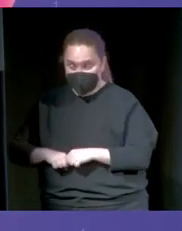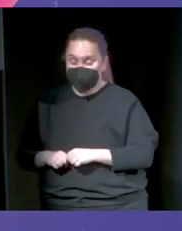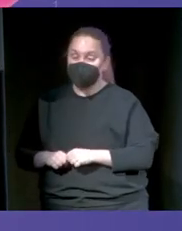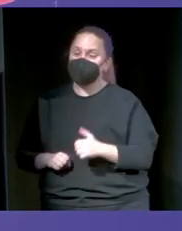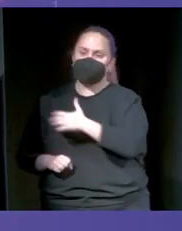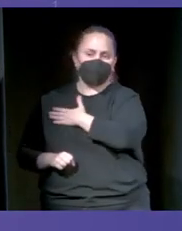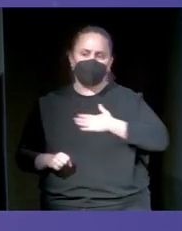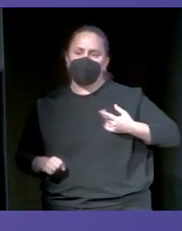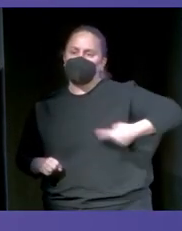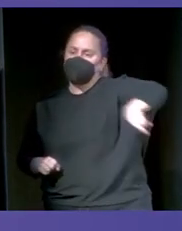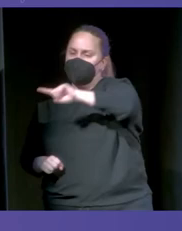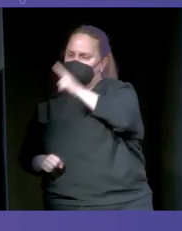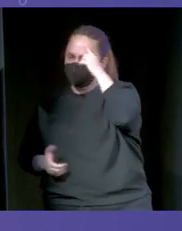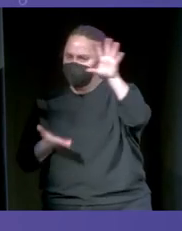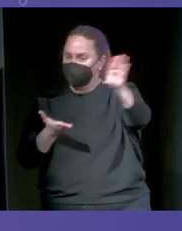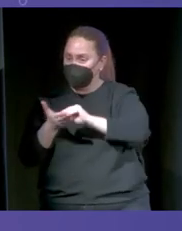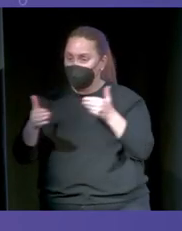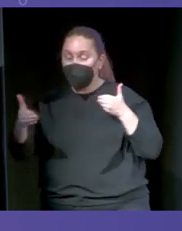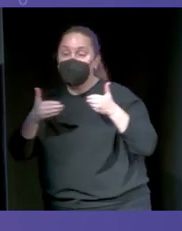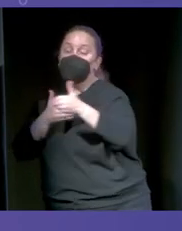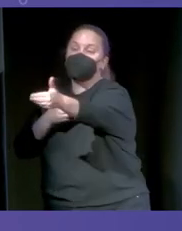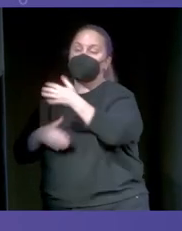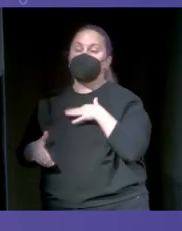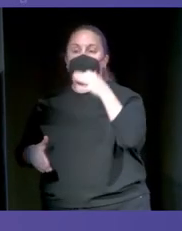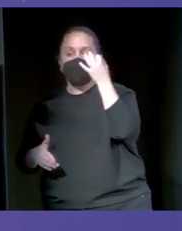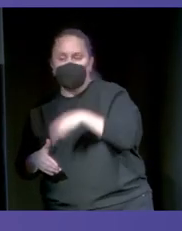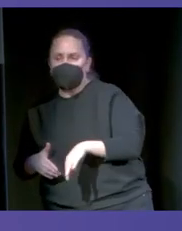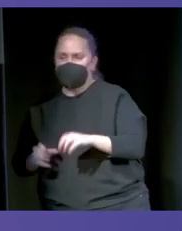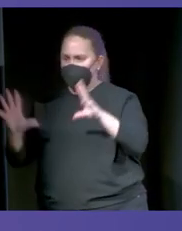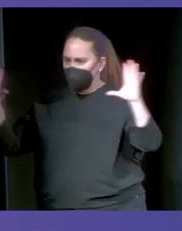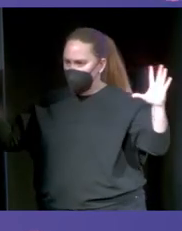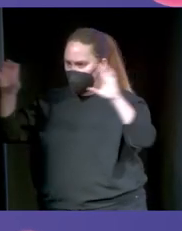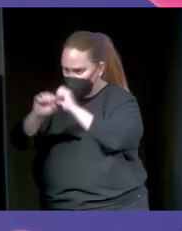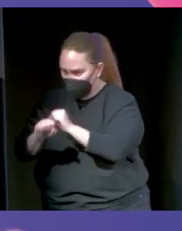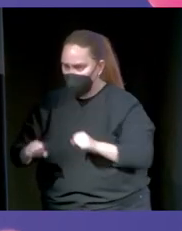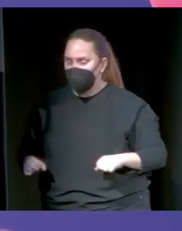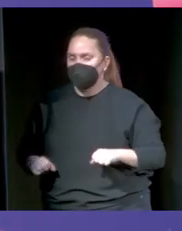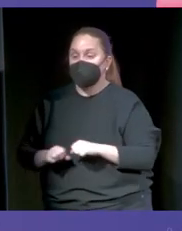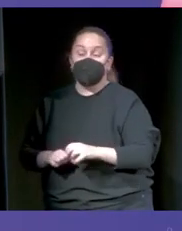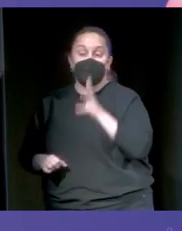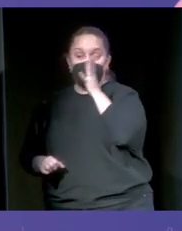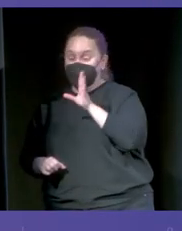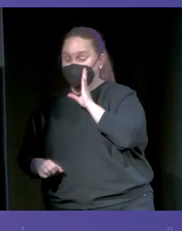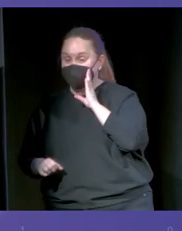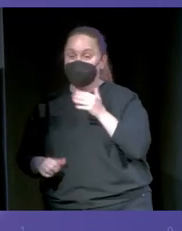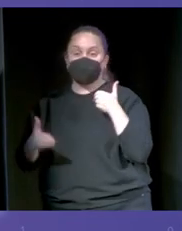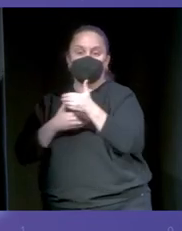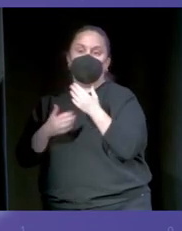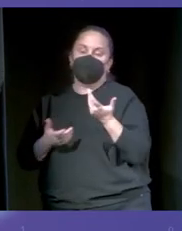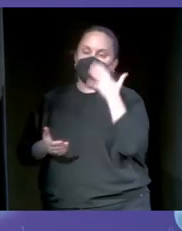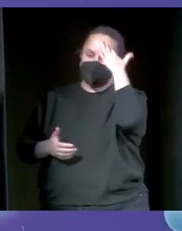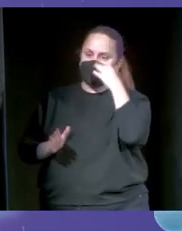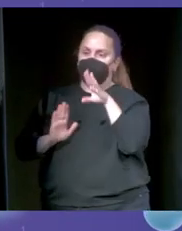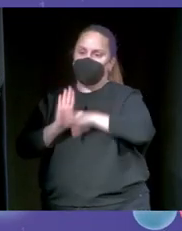Quiero que tengáis en cuenta que el futuro que se nos viene puede ser muy oscuro. Porque, como os decía, vuestra próxima cita a Tinder,